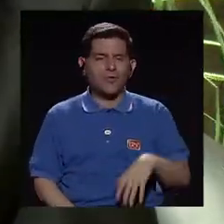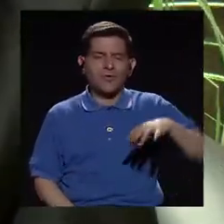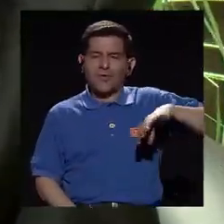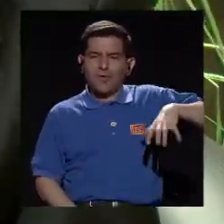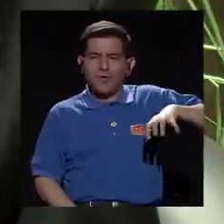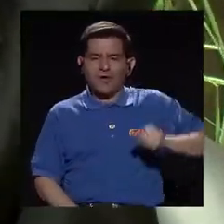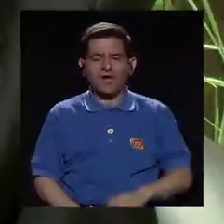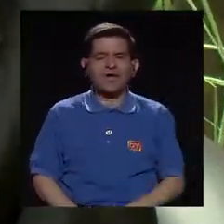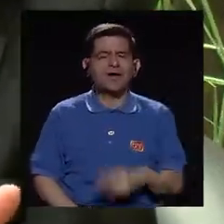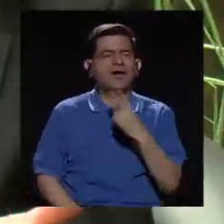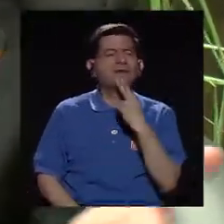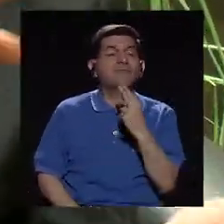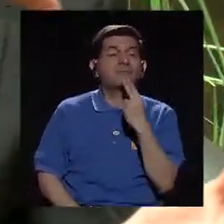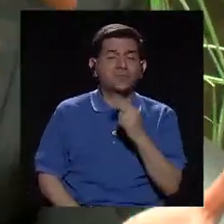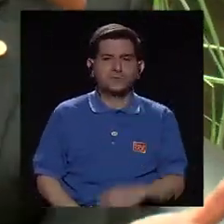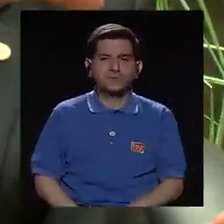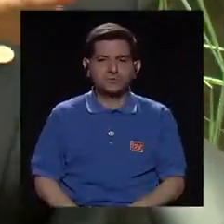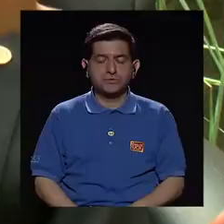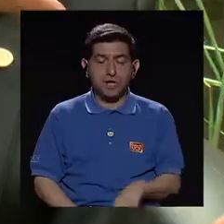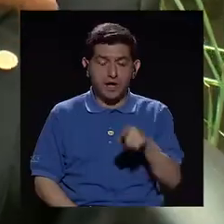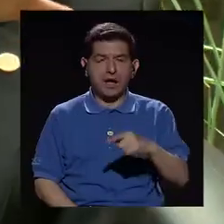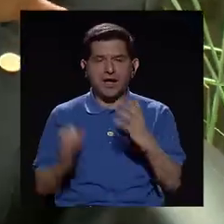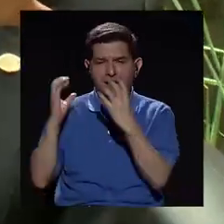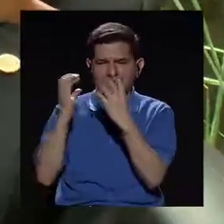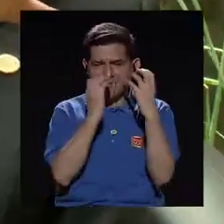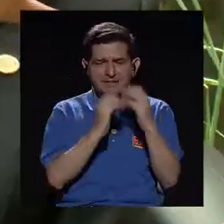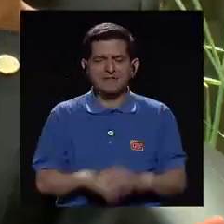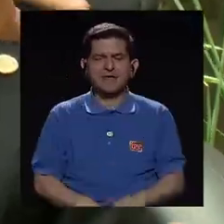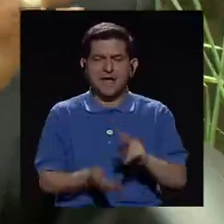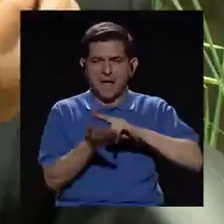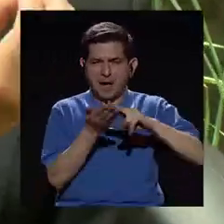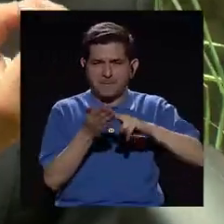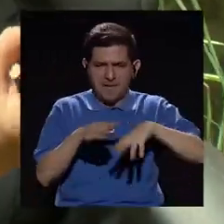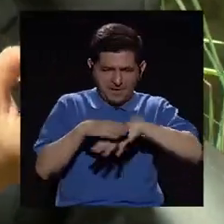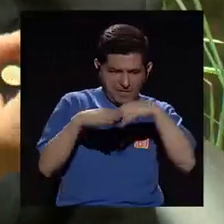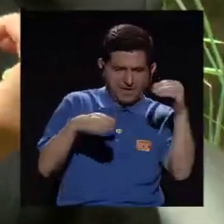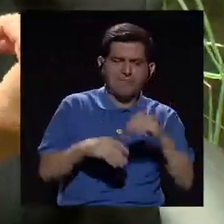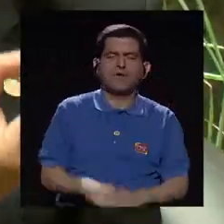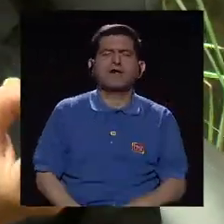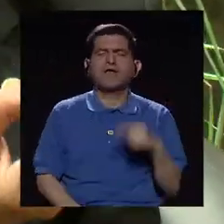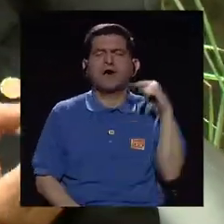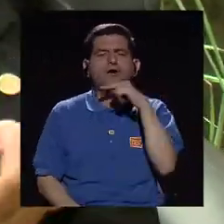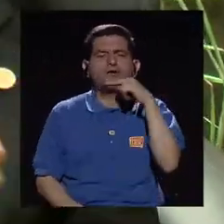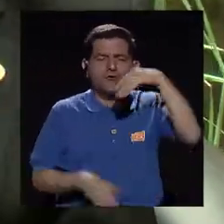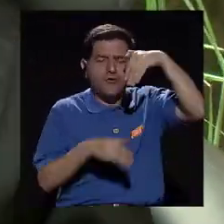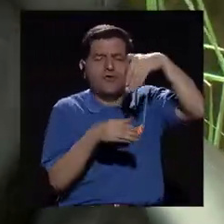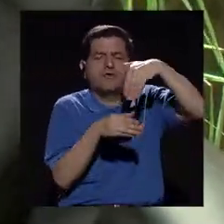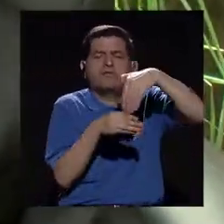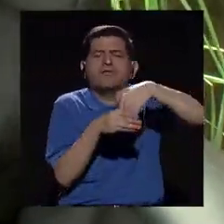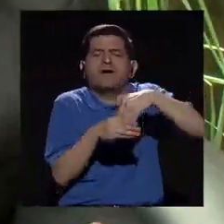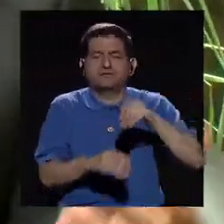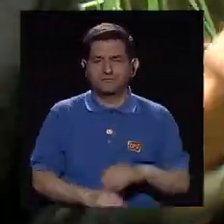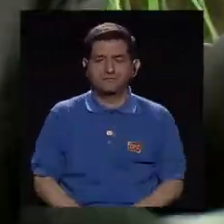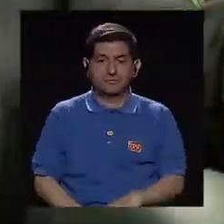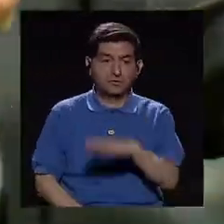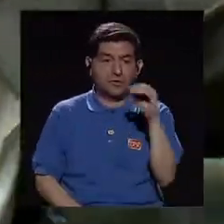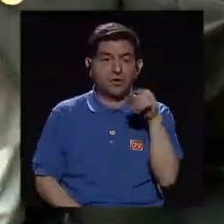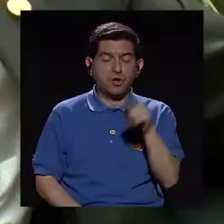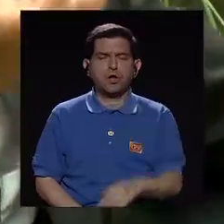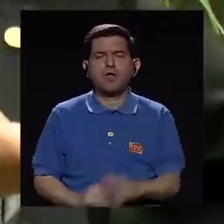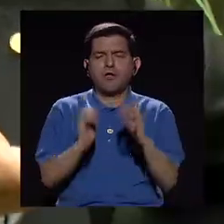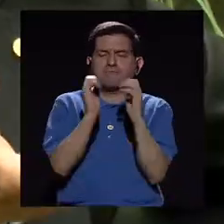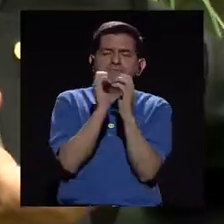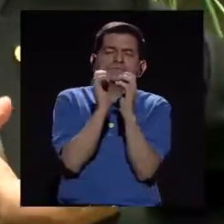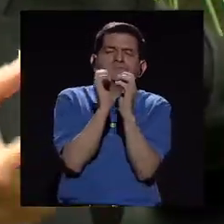anteliciosas, dulcitas, las sandías verdes por fuera, rojas esponjosas por dentro, y